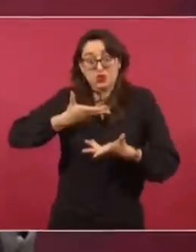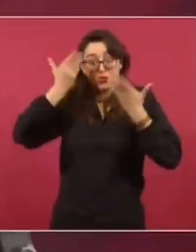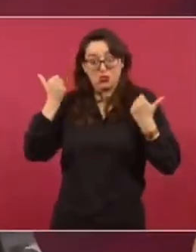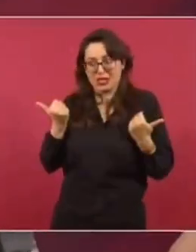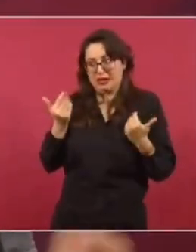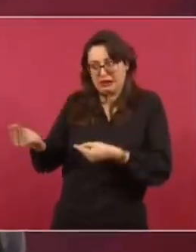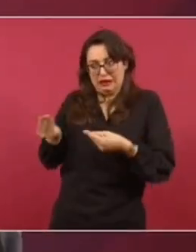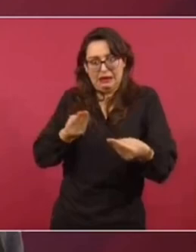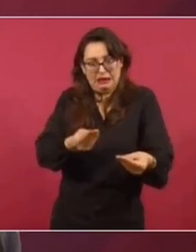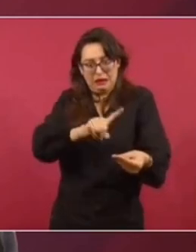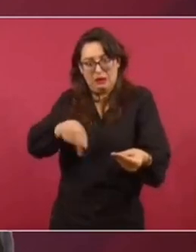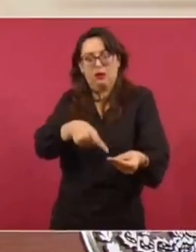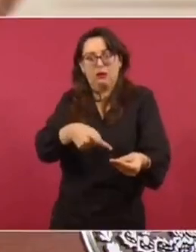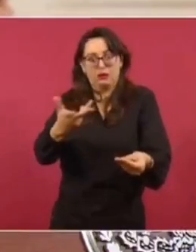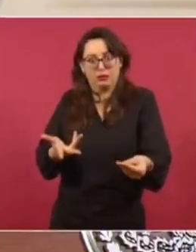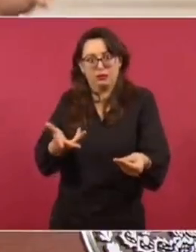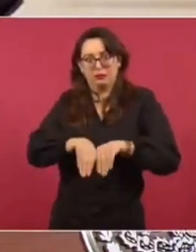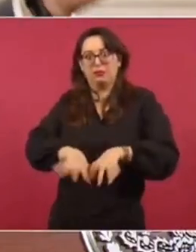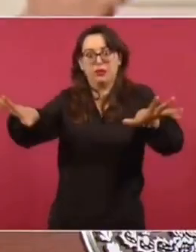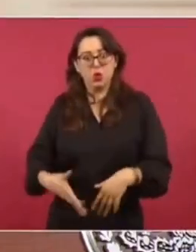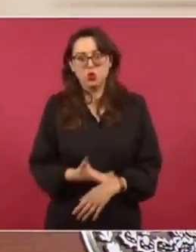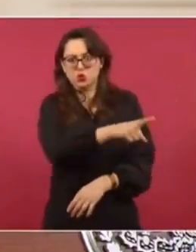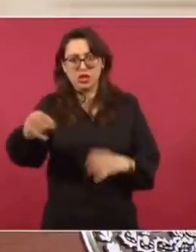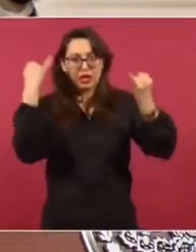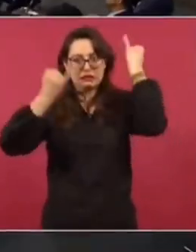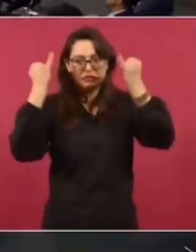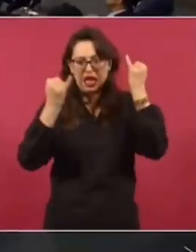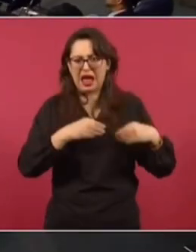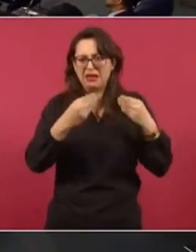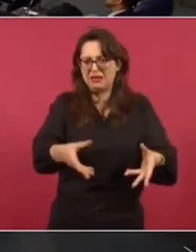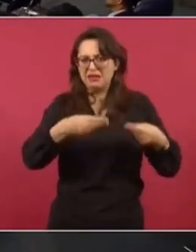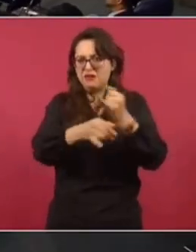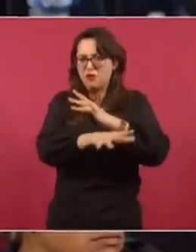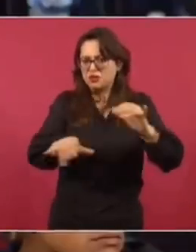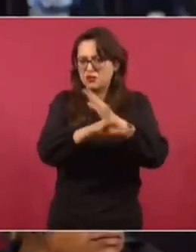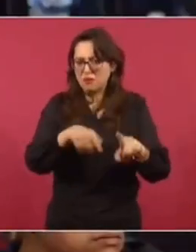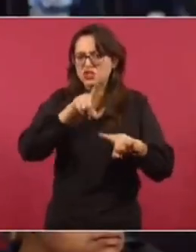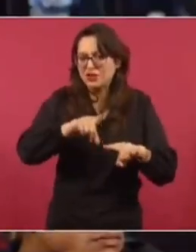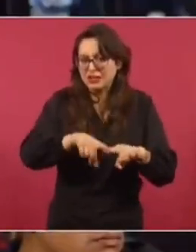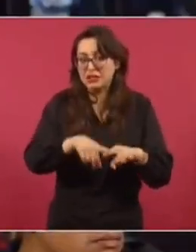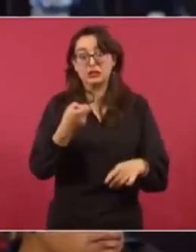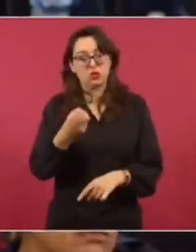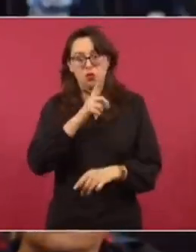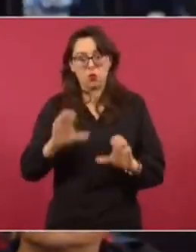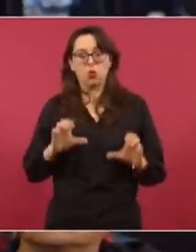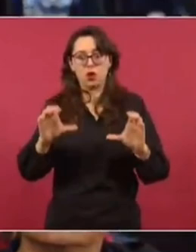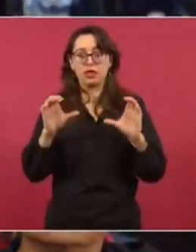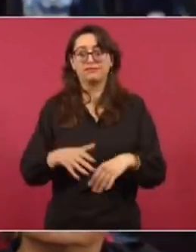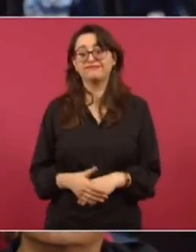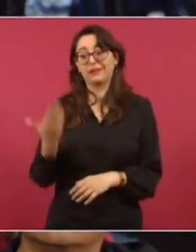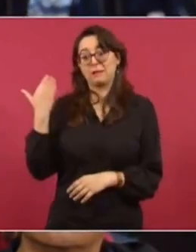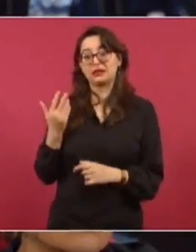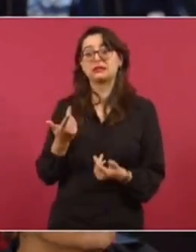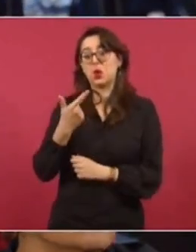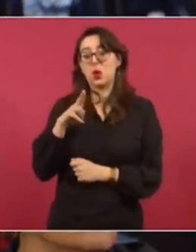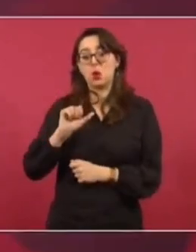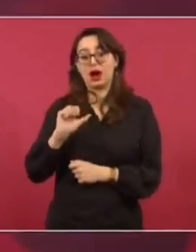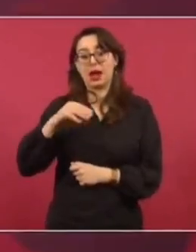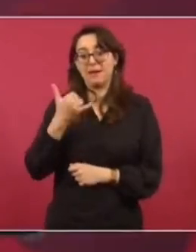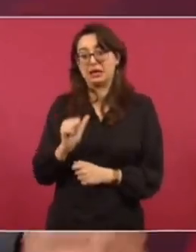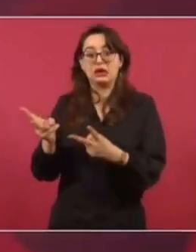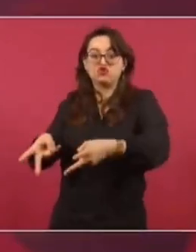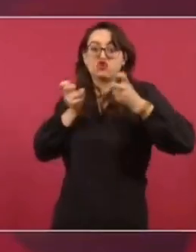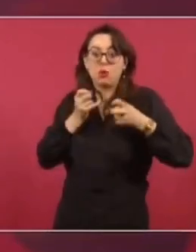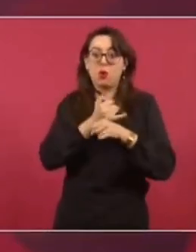ustedes, de dónde están sacando la información. ¿Quién se las está entregando? Viene de la filtración de datos de Guacamaya. Ah,